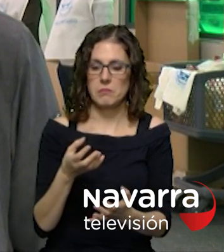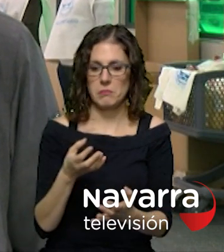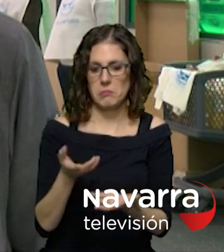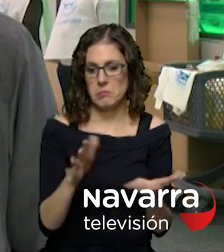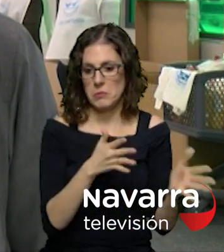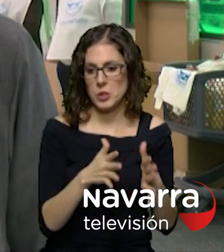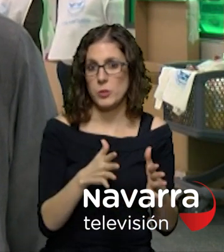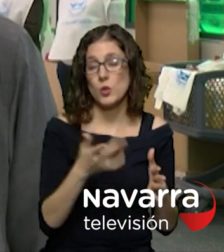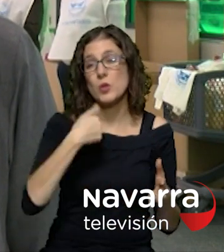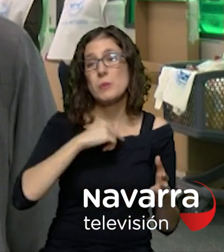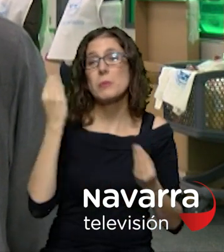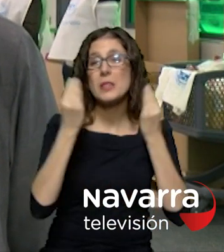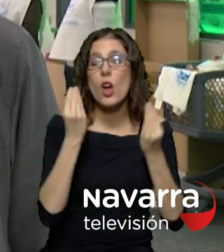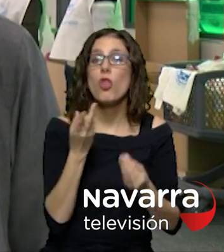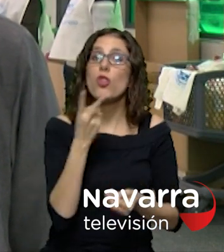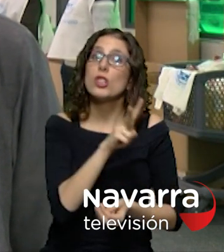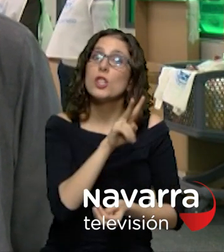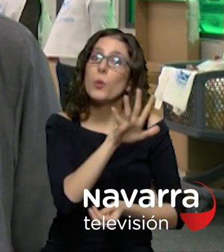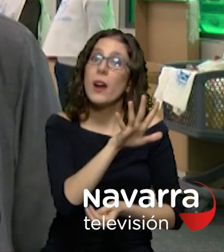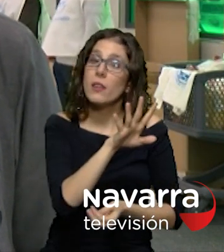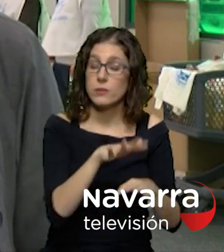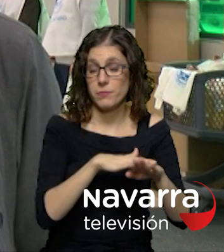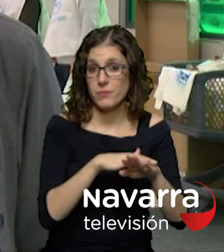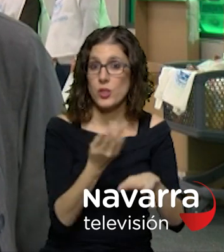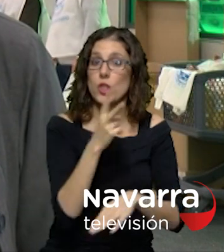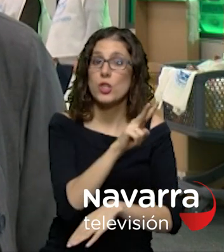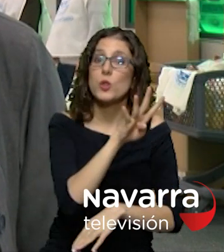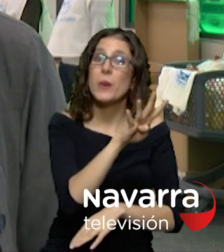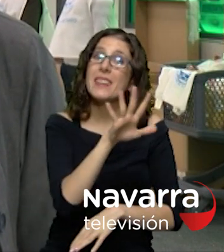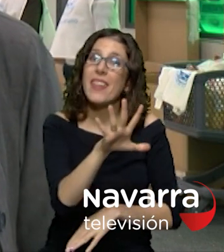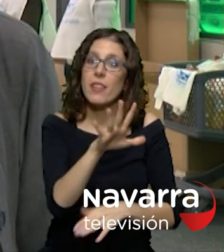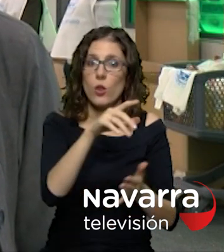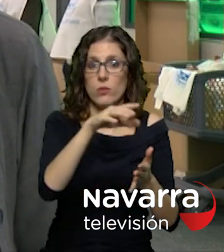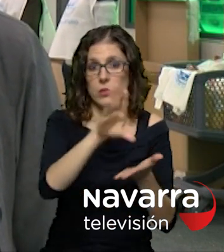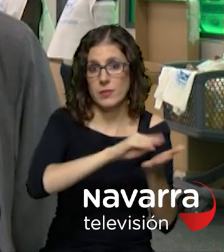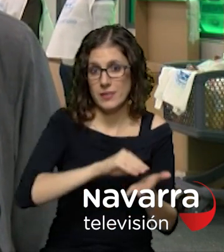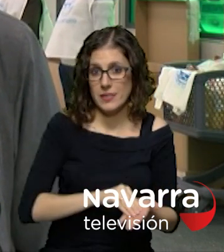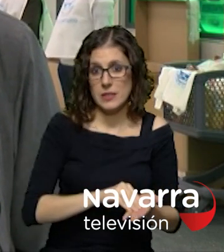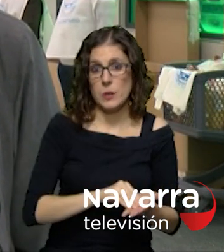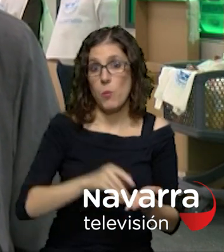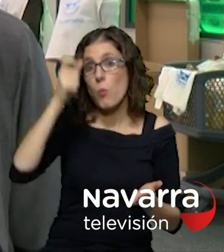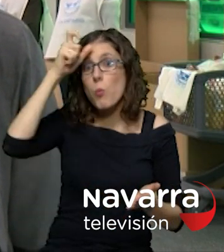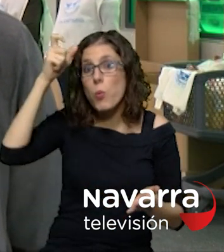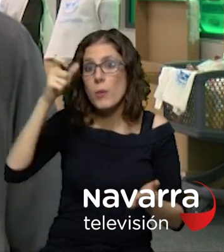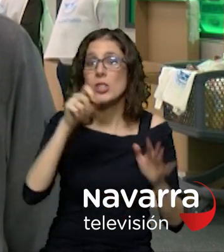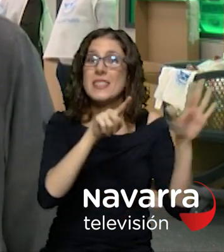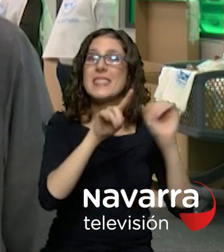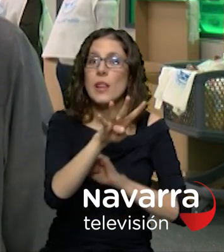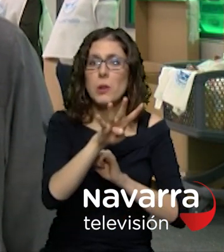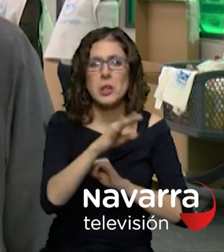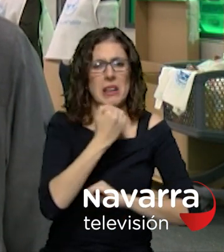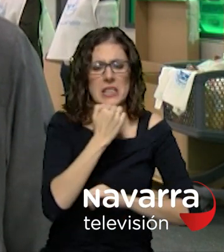245 centros comerciales en 64 localidades prácticamente están trabajando al 100%